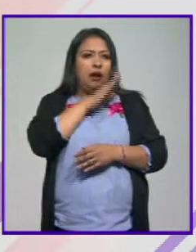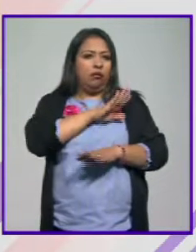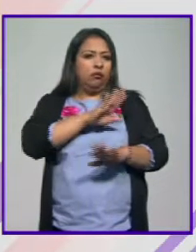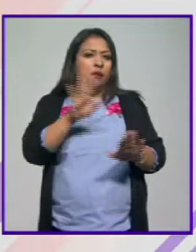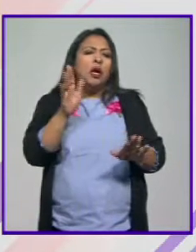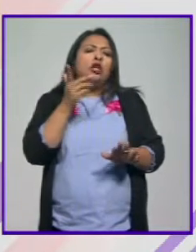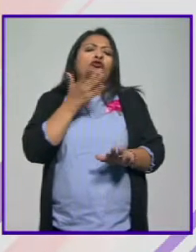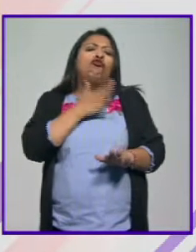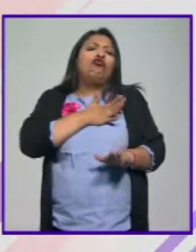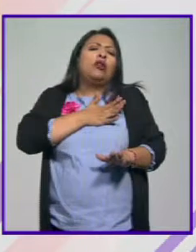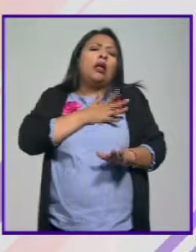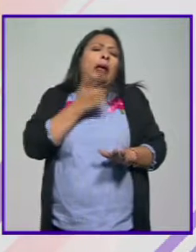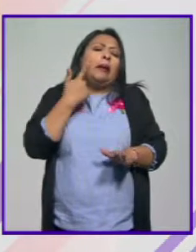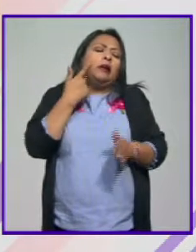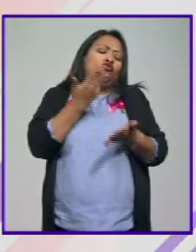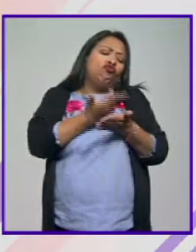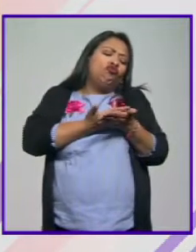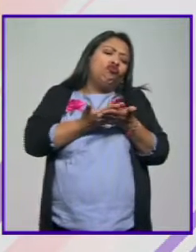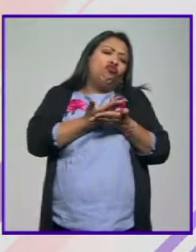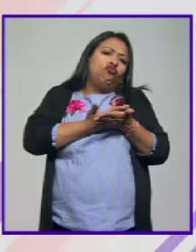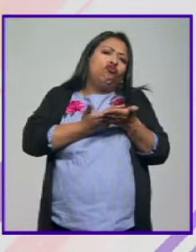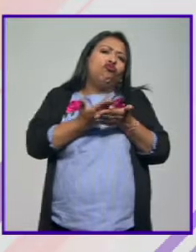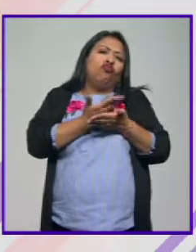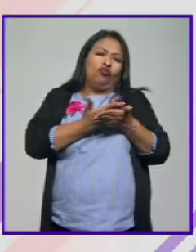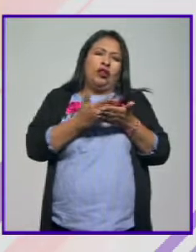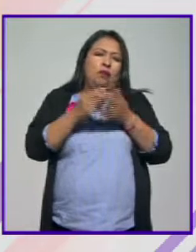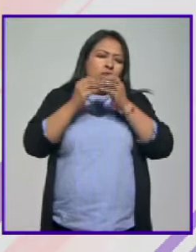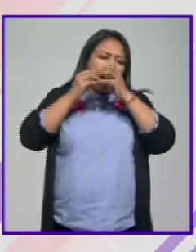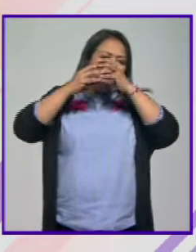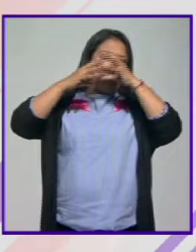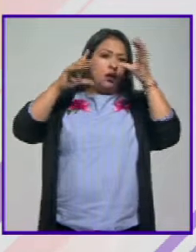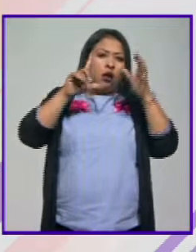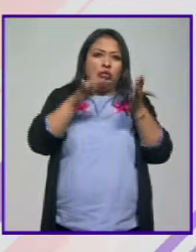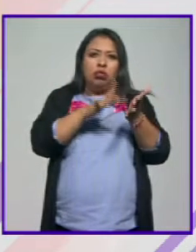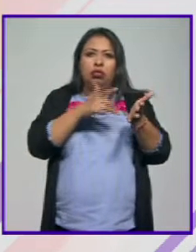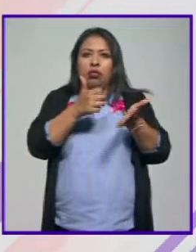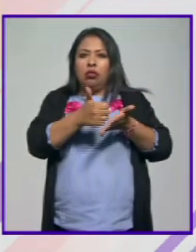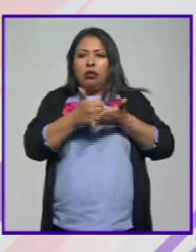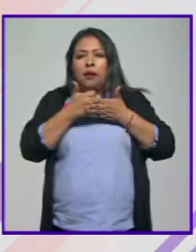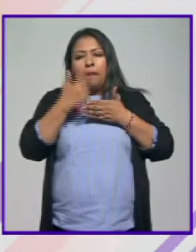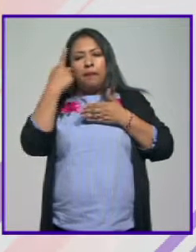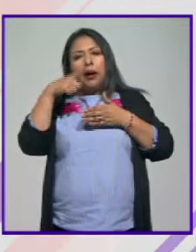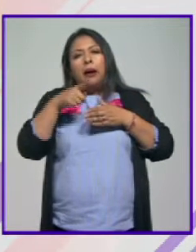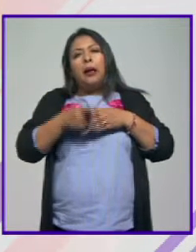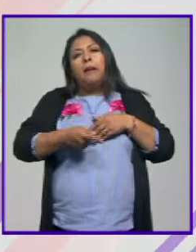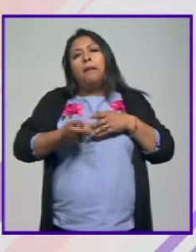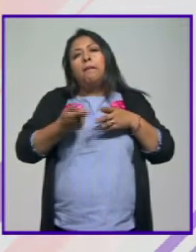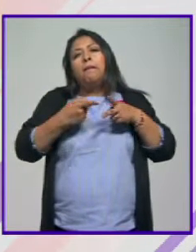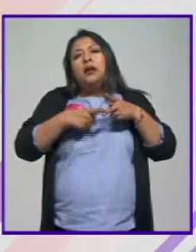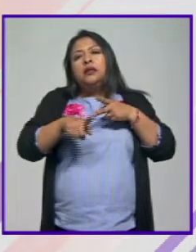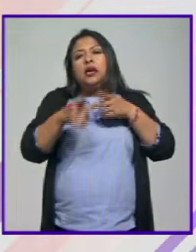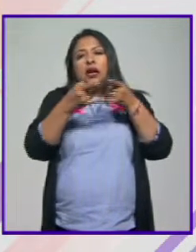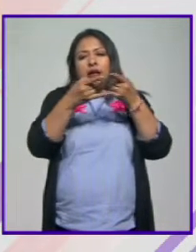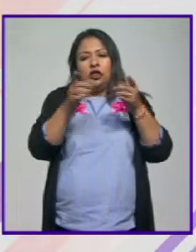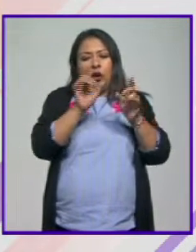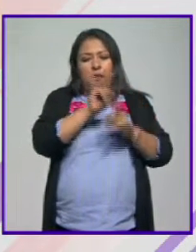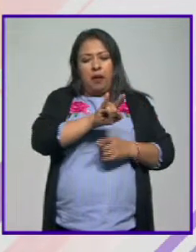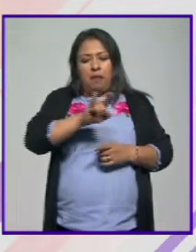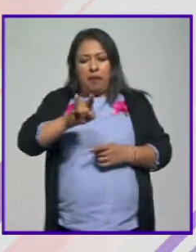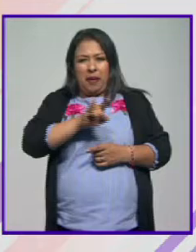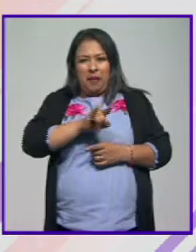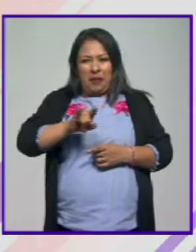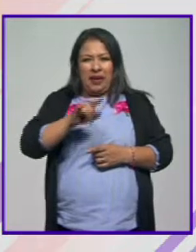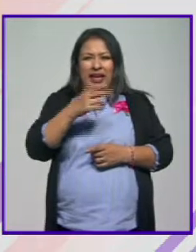gusto hice este cómic que luego me sirvió como antecedente del storyboard años